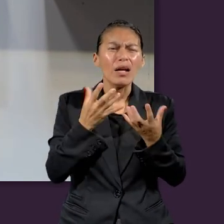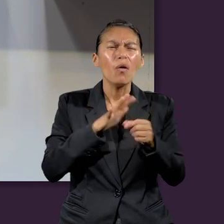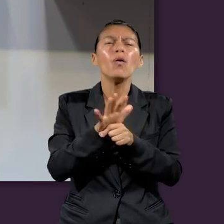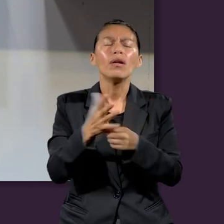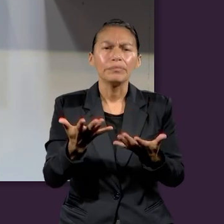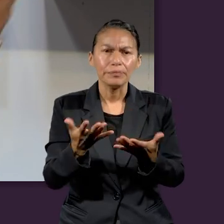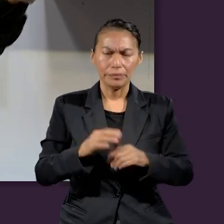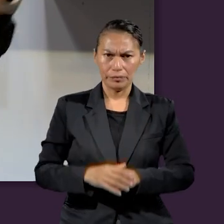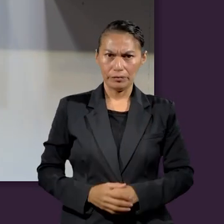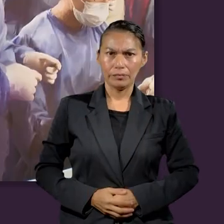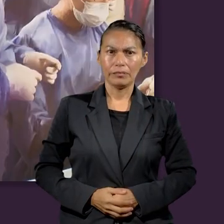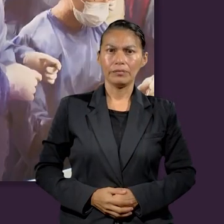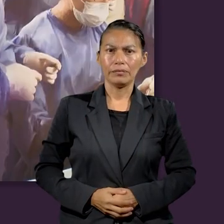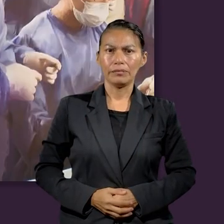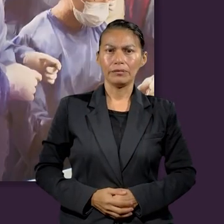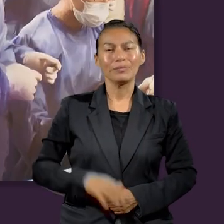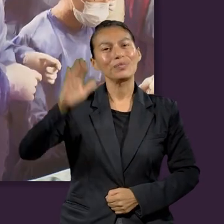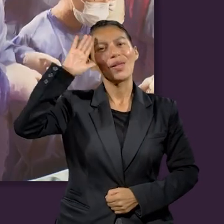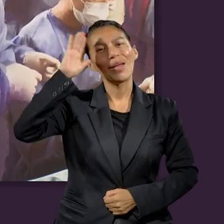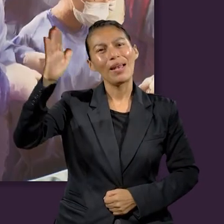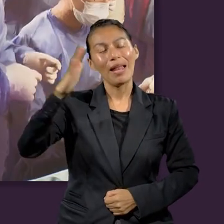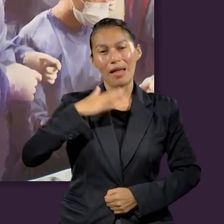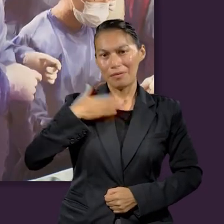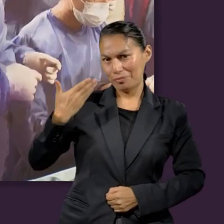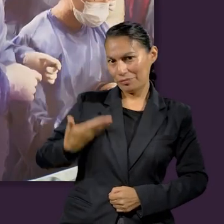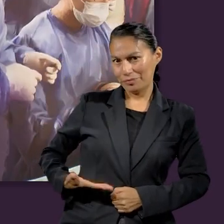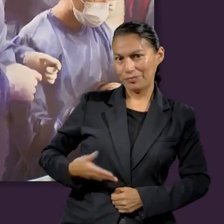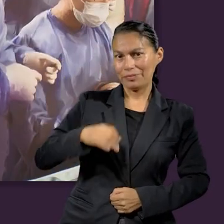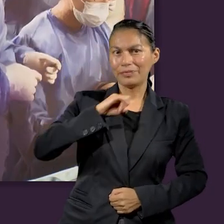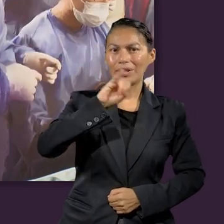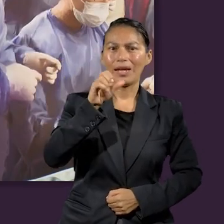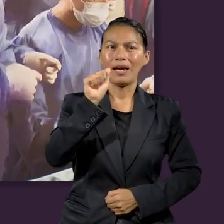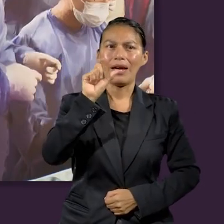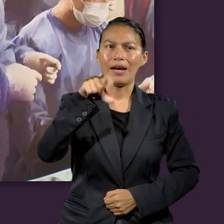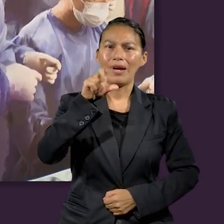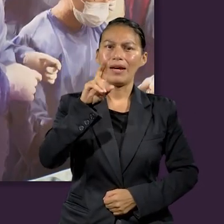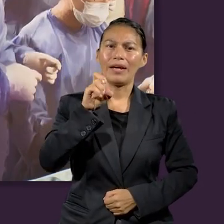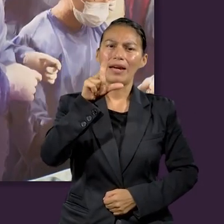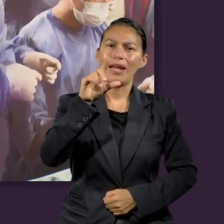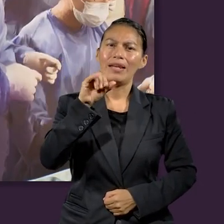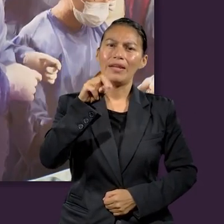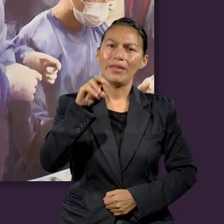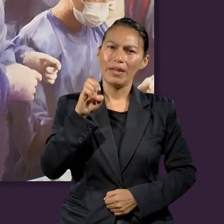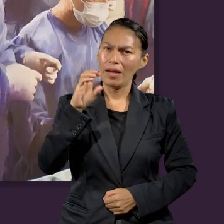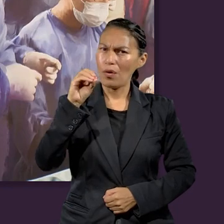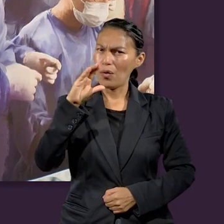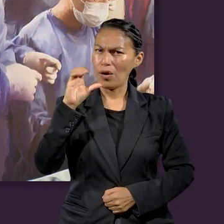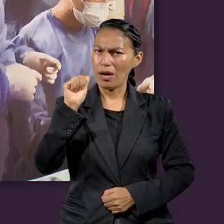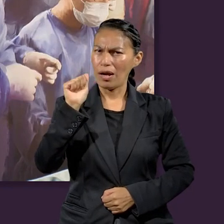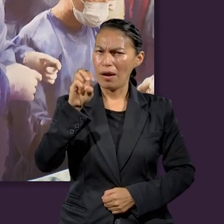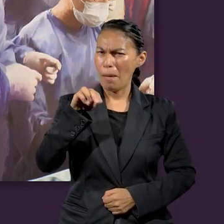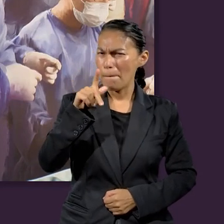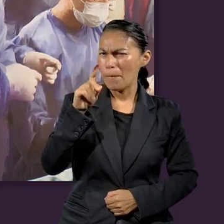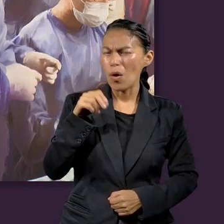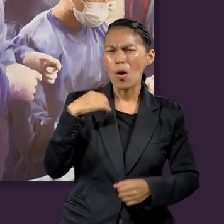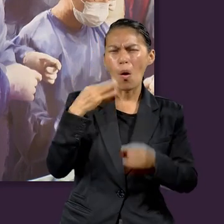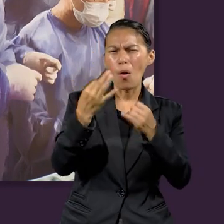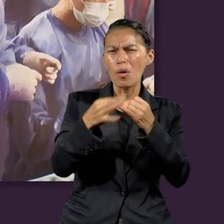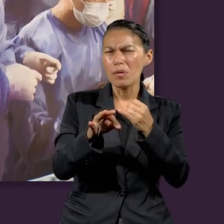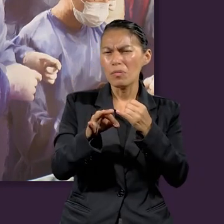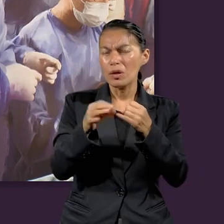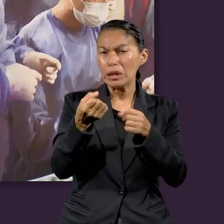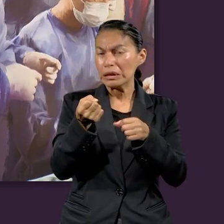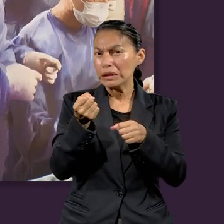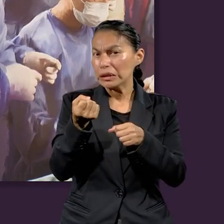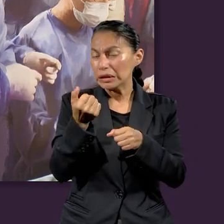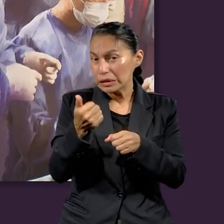en la Comuna Universitaria. Comenzamos. Hola, mi nombre es Jaqueline Ocampo. Actualmente estoy pasando mi último semestre de